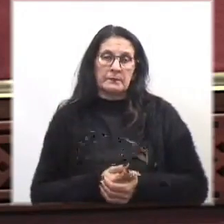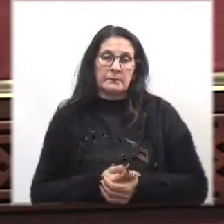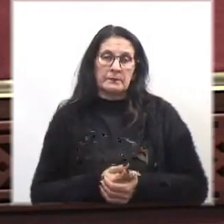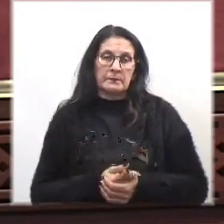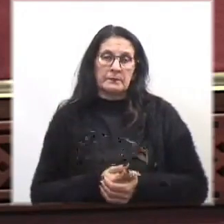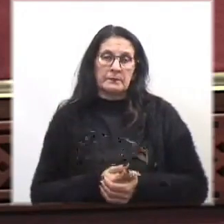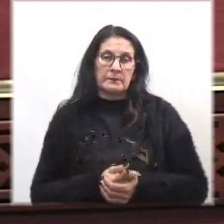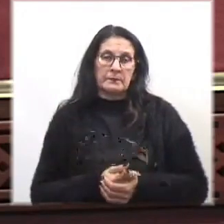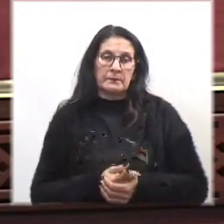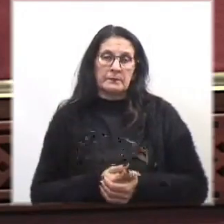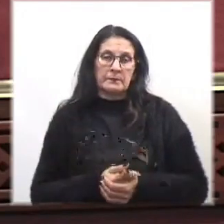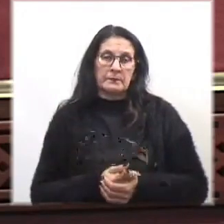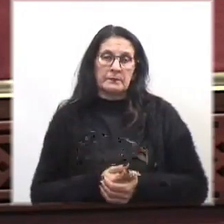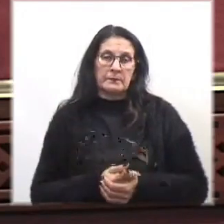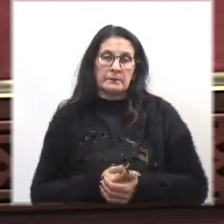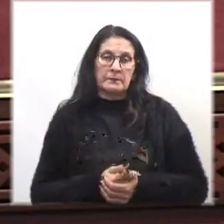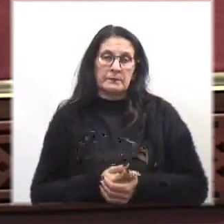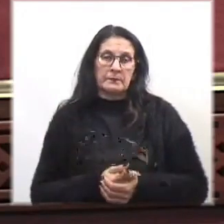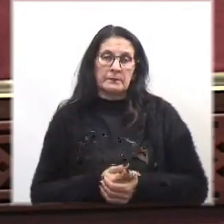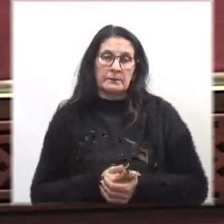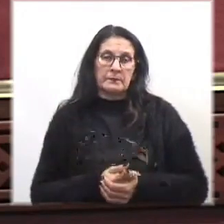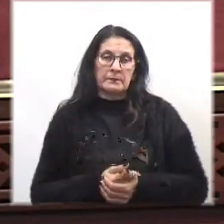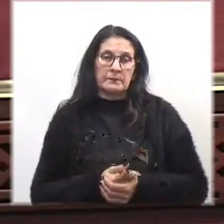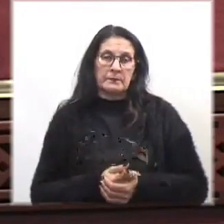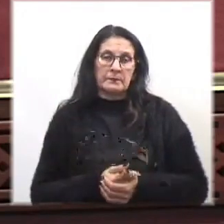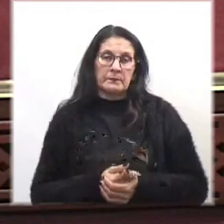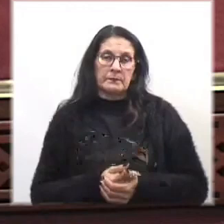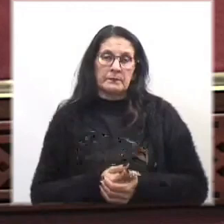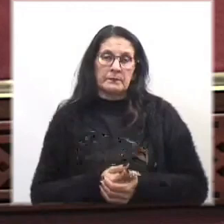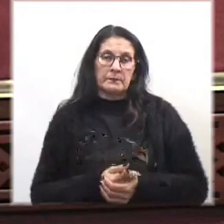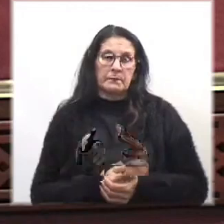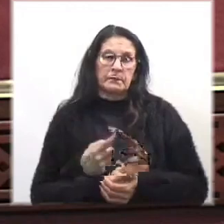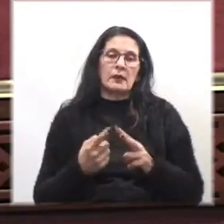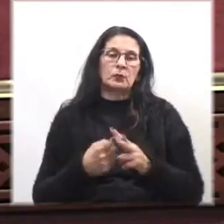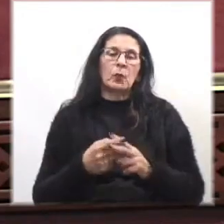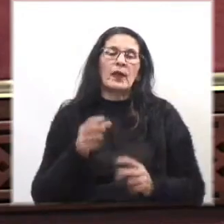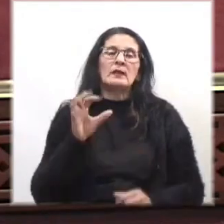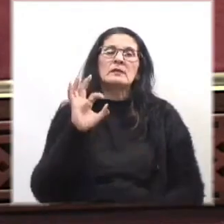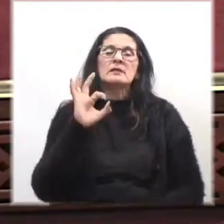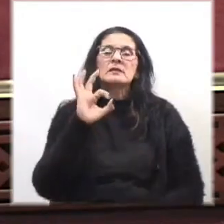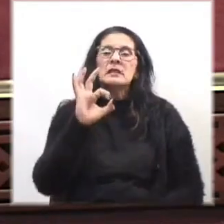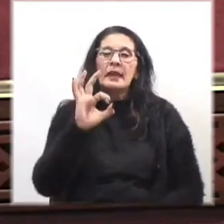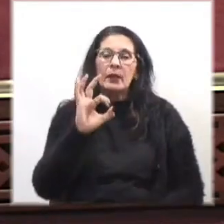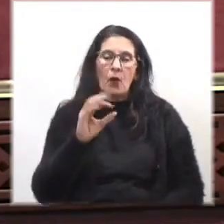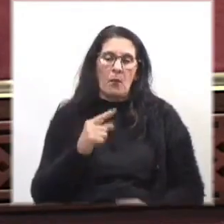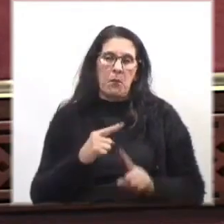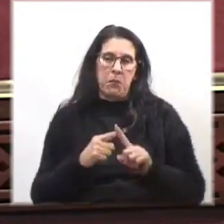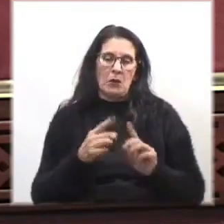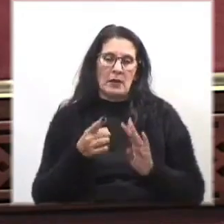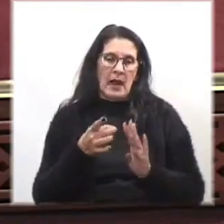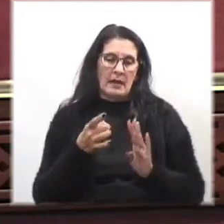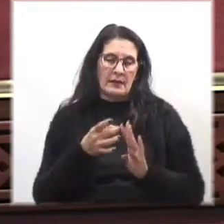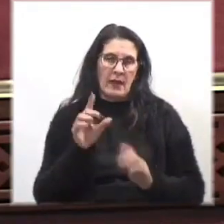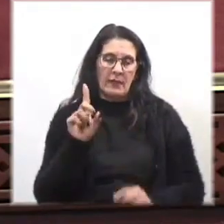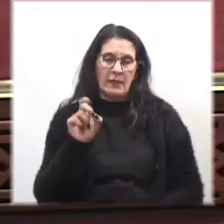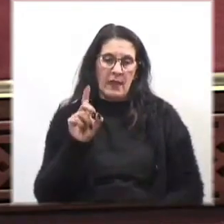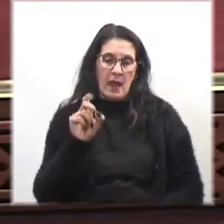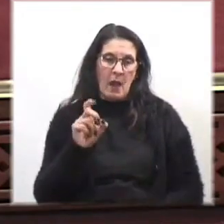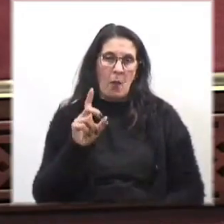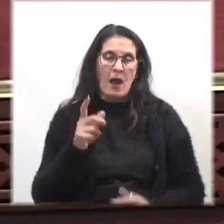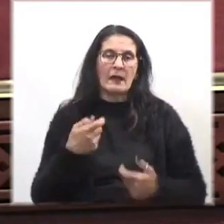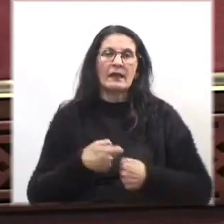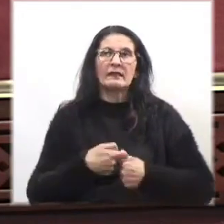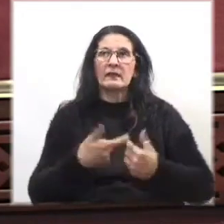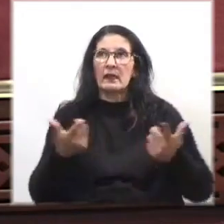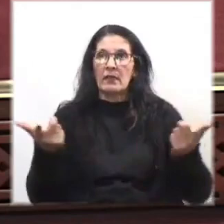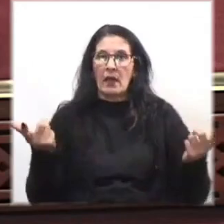pero por la calidad de agua que le está brindando a la población. De agua que le está brindando a la